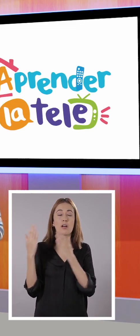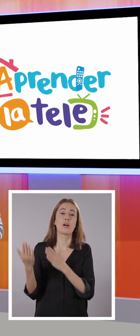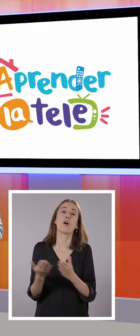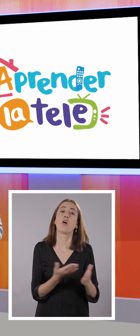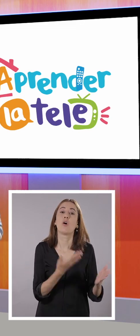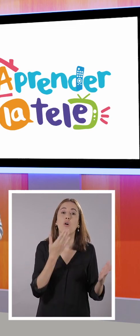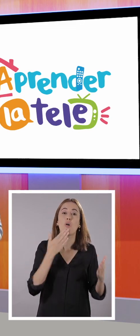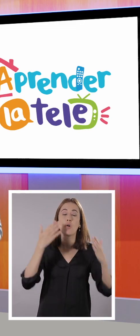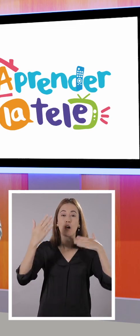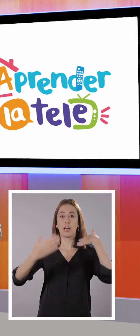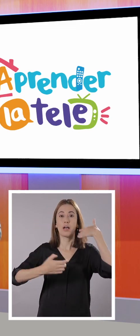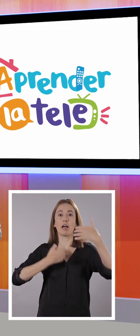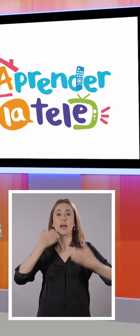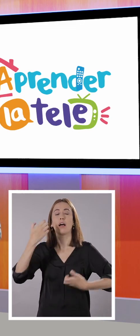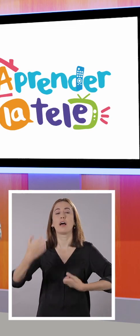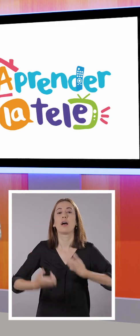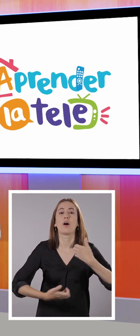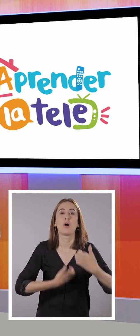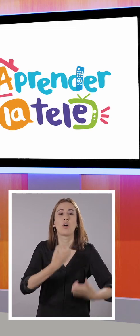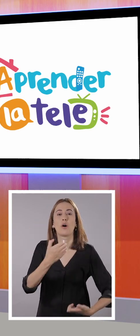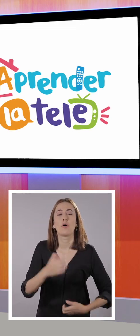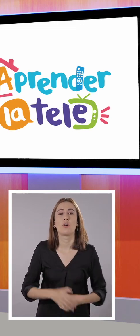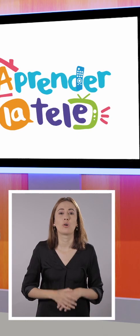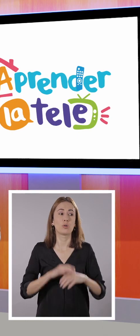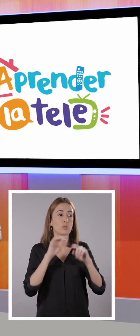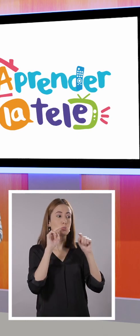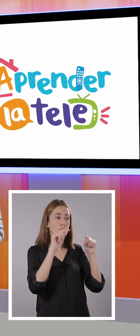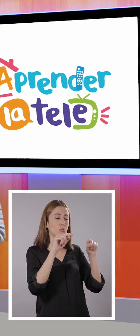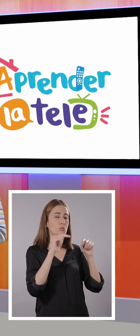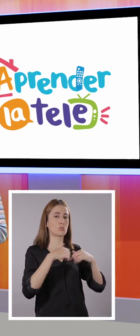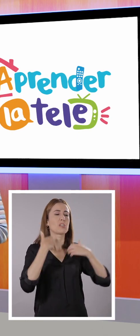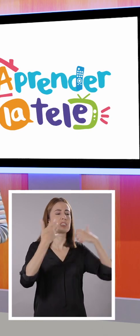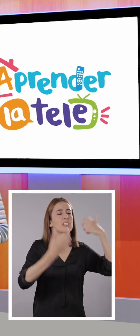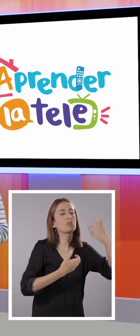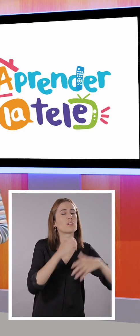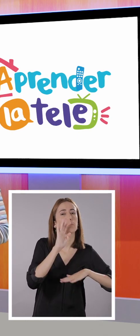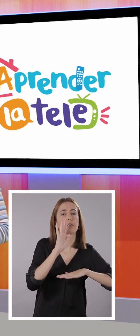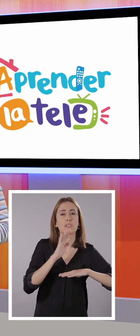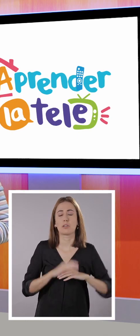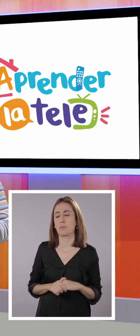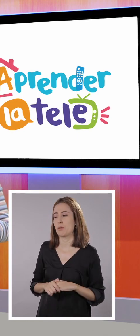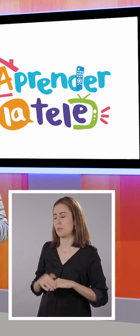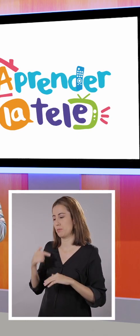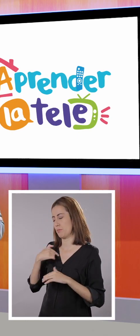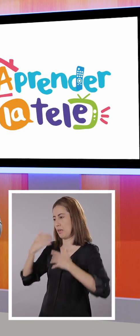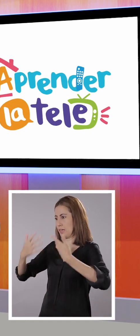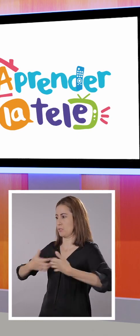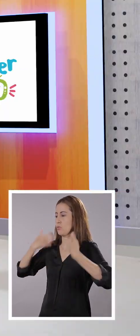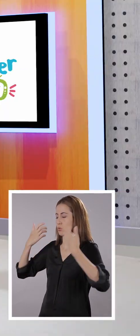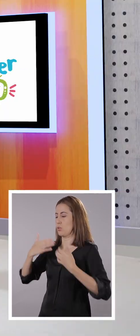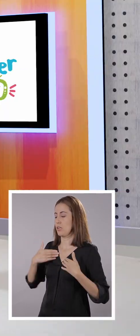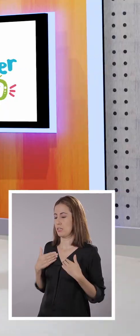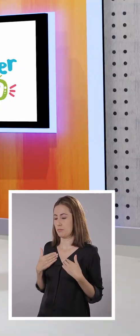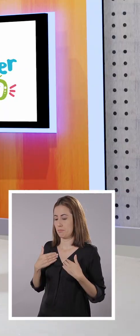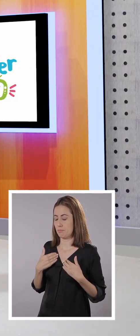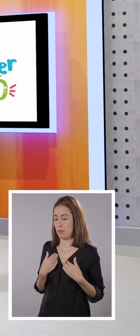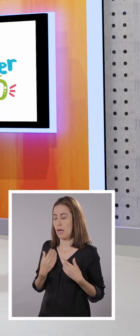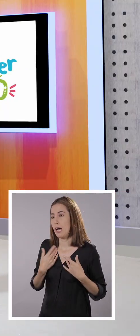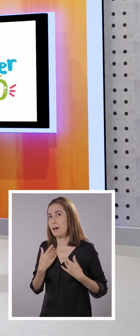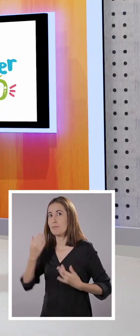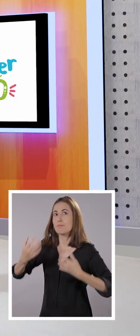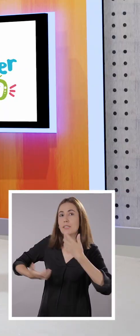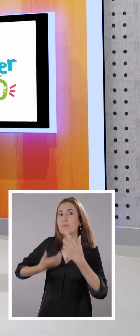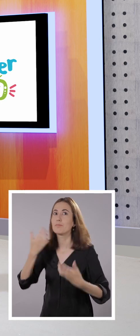representa el entusiasmo. ¿Qué te entusiasma de este compromiso? Eh, me